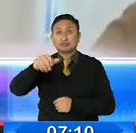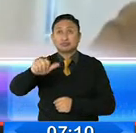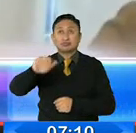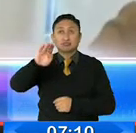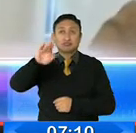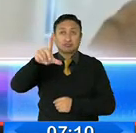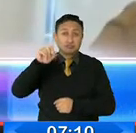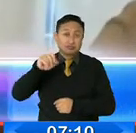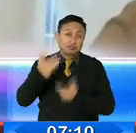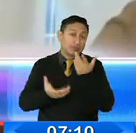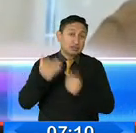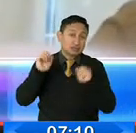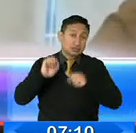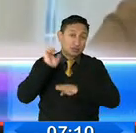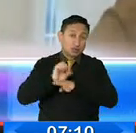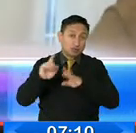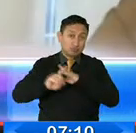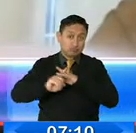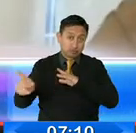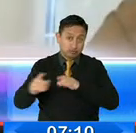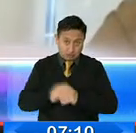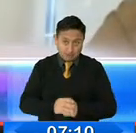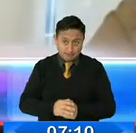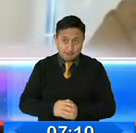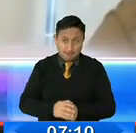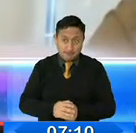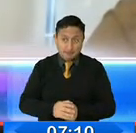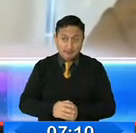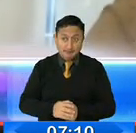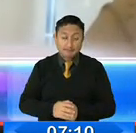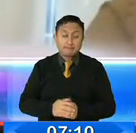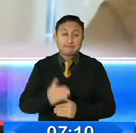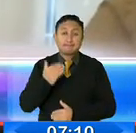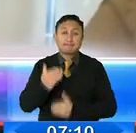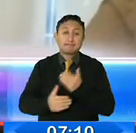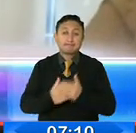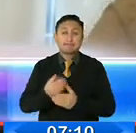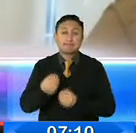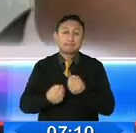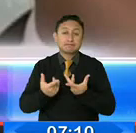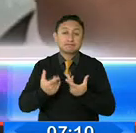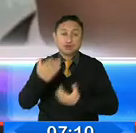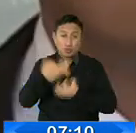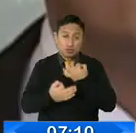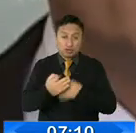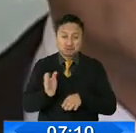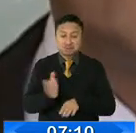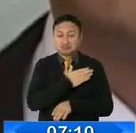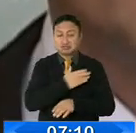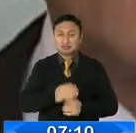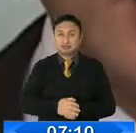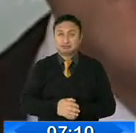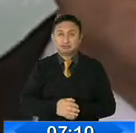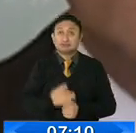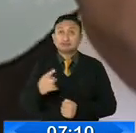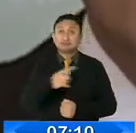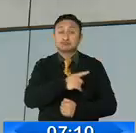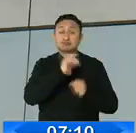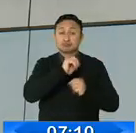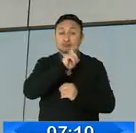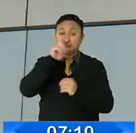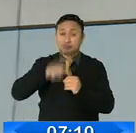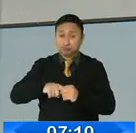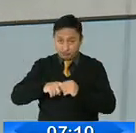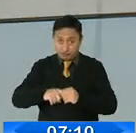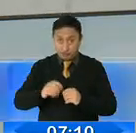bueno, con eso obviamente lo que lograríamos es evadir la justicia. La candidatura de Romero puede ser inscrita, pero los